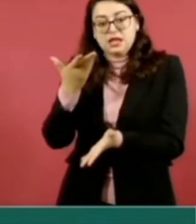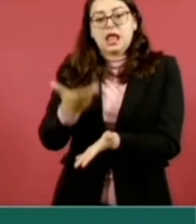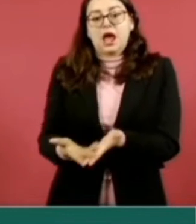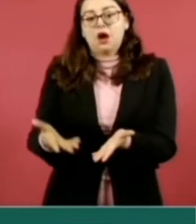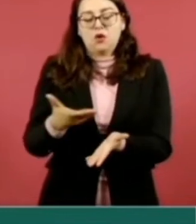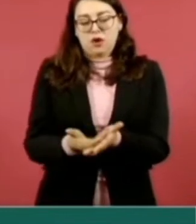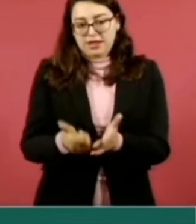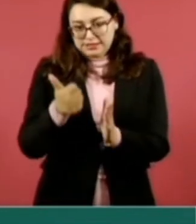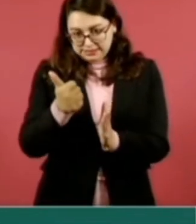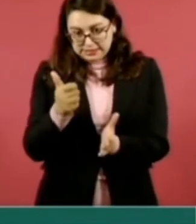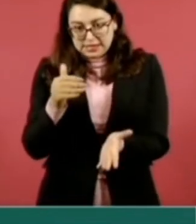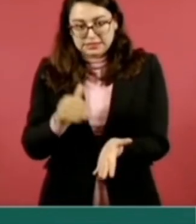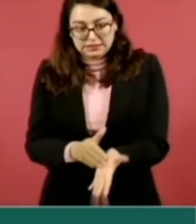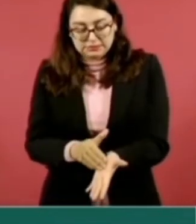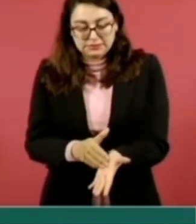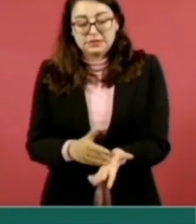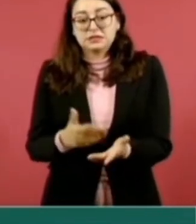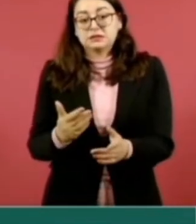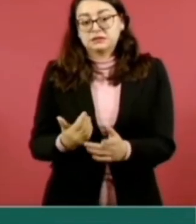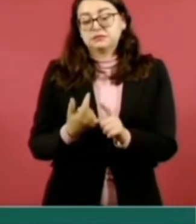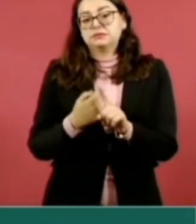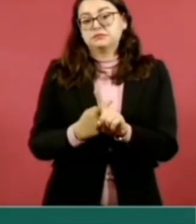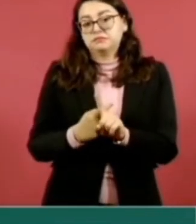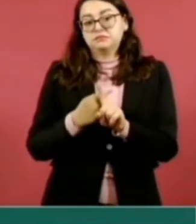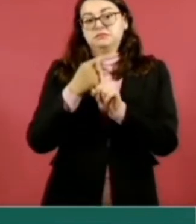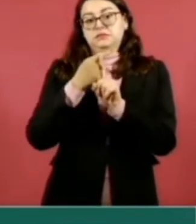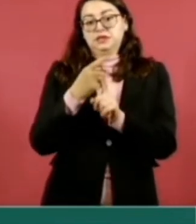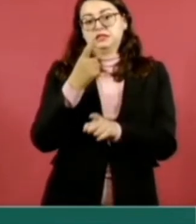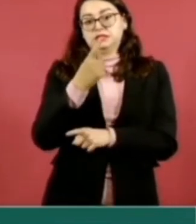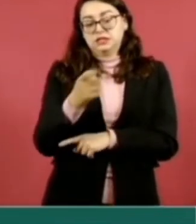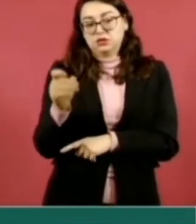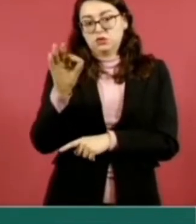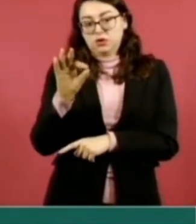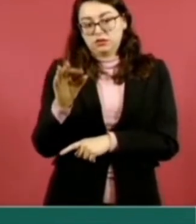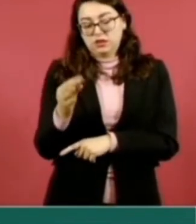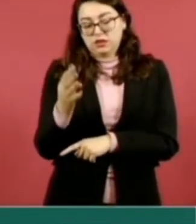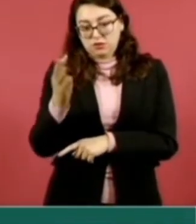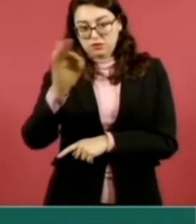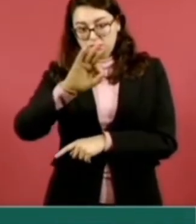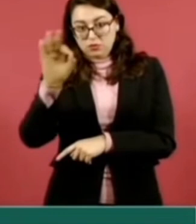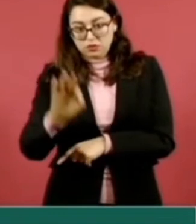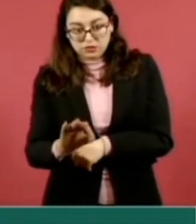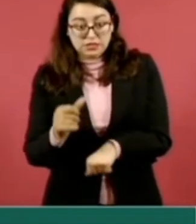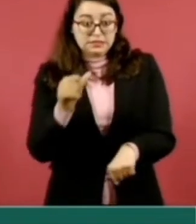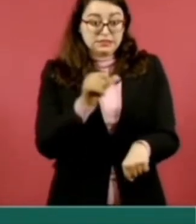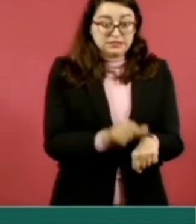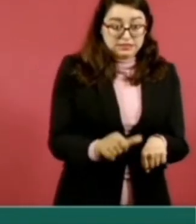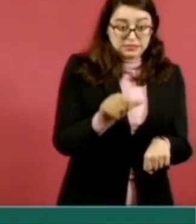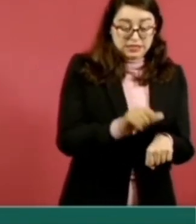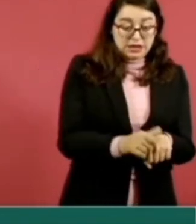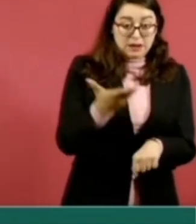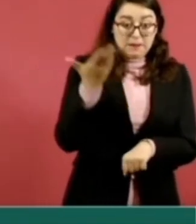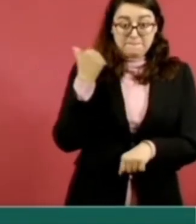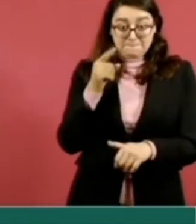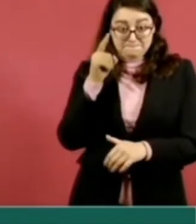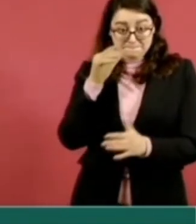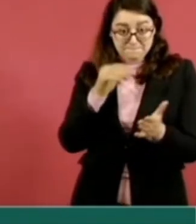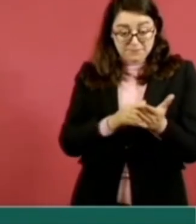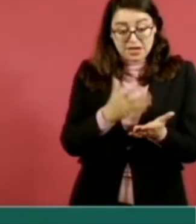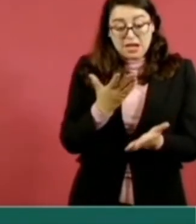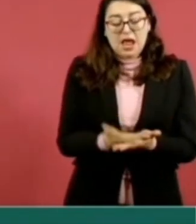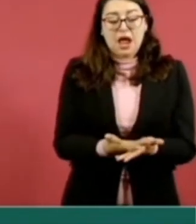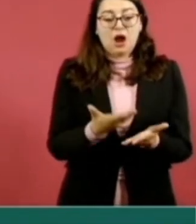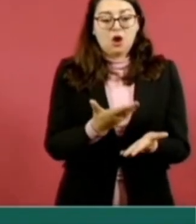mil 146, un incremento de 144 por ciento. Y las cirugías de 1 mil 460 a 1 mil